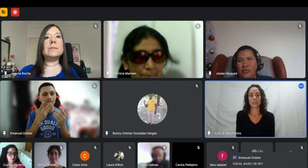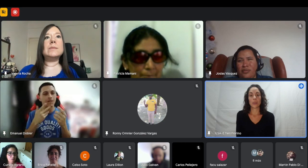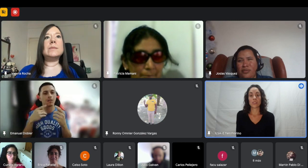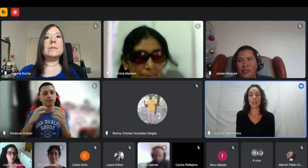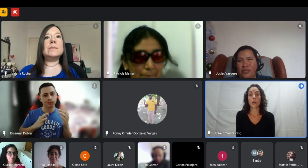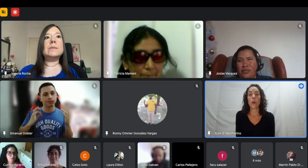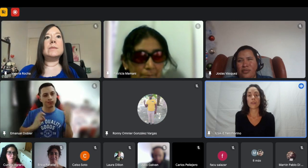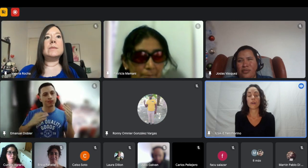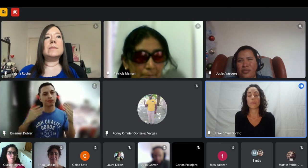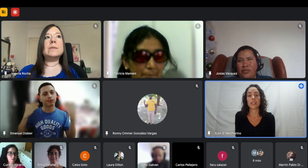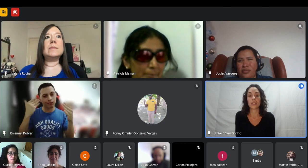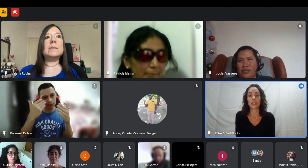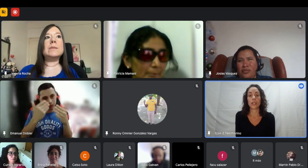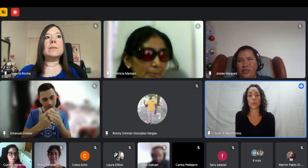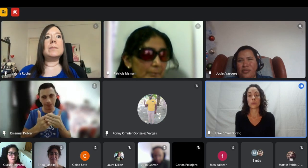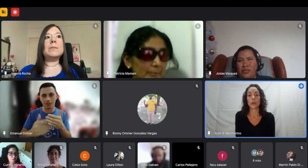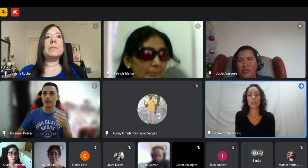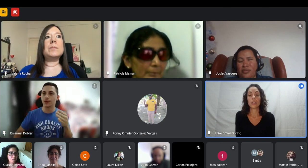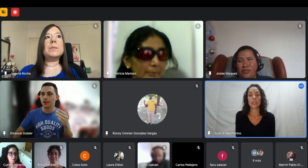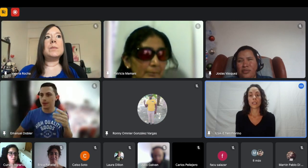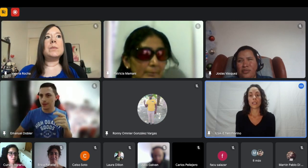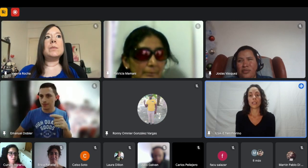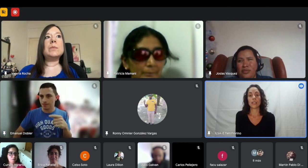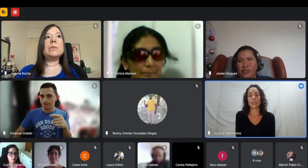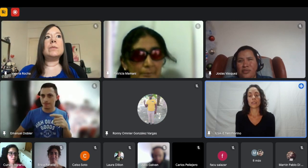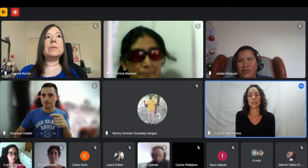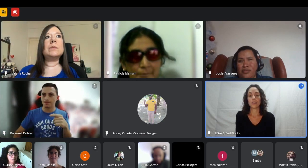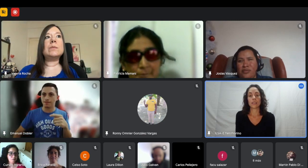sobre esos lenguajes fue aprendiendo le gustó